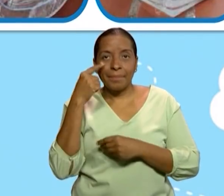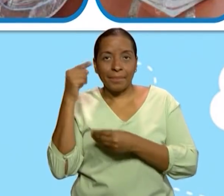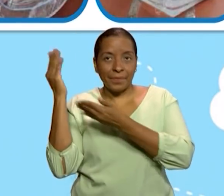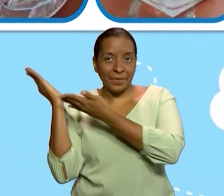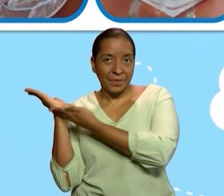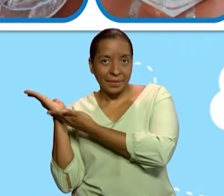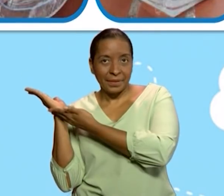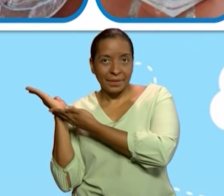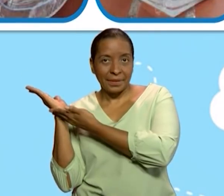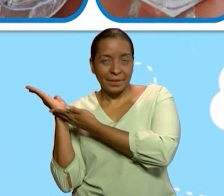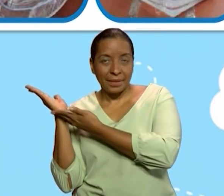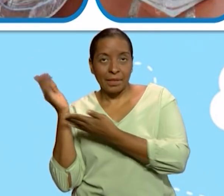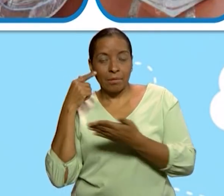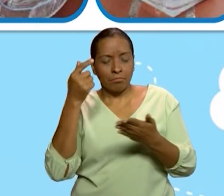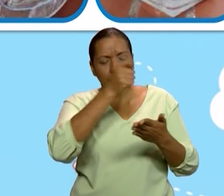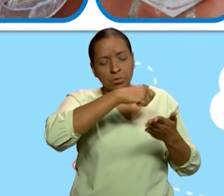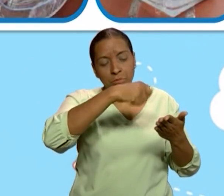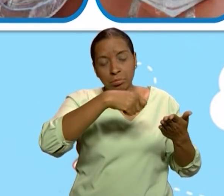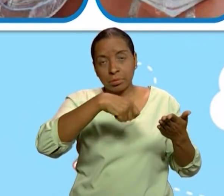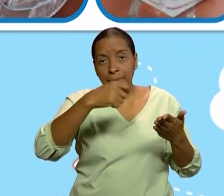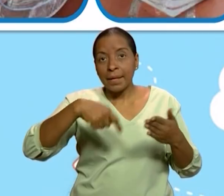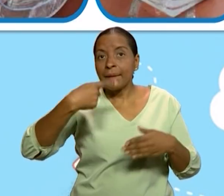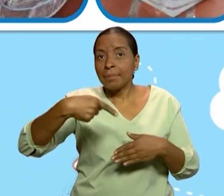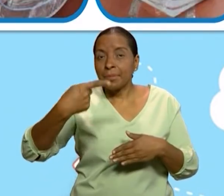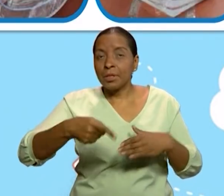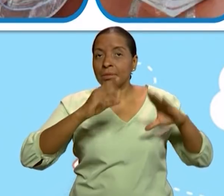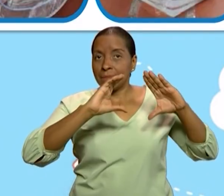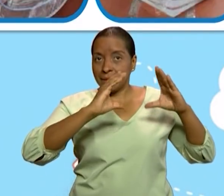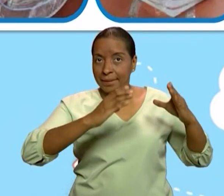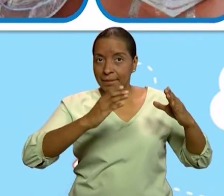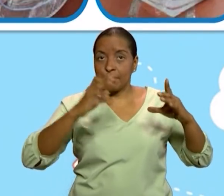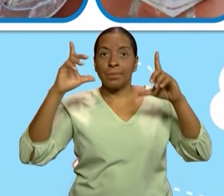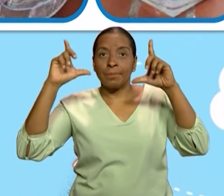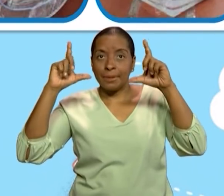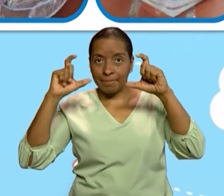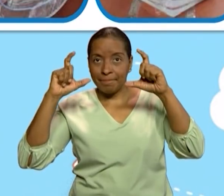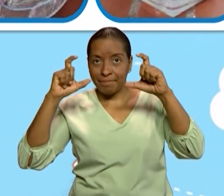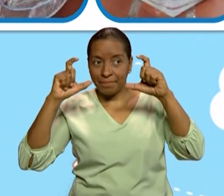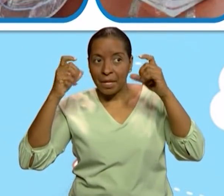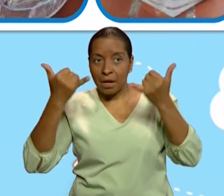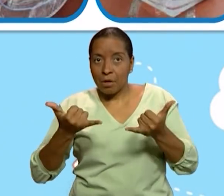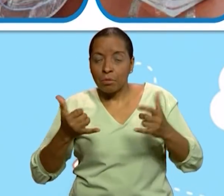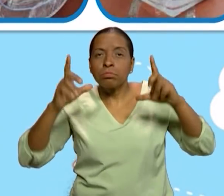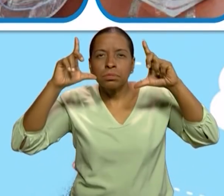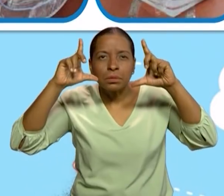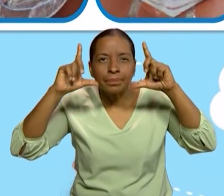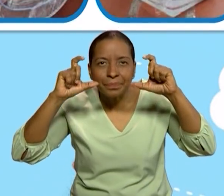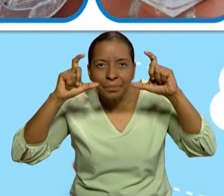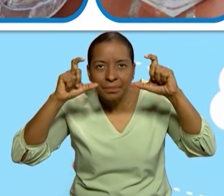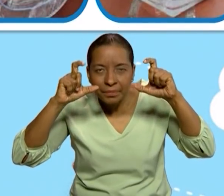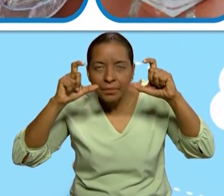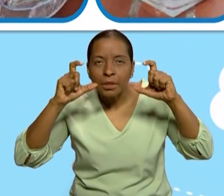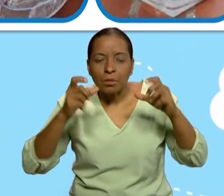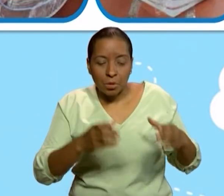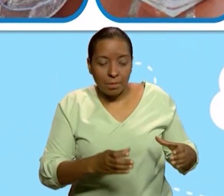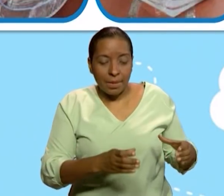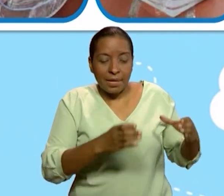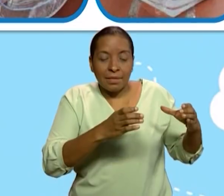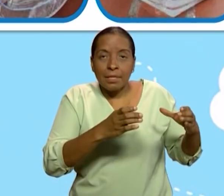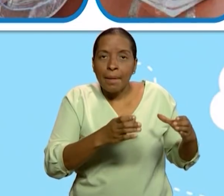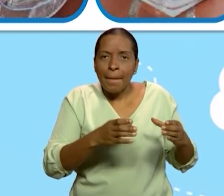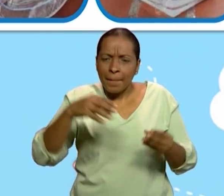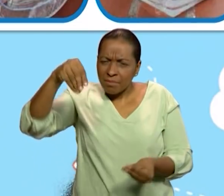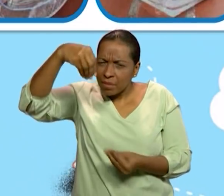gustaría tengas a mano en nuestra próxima clase. Puedes tomarle captura de pantalla. Necesitamos una vasija grande, papel